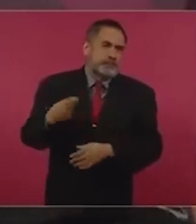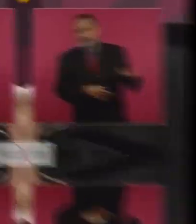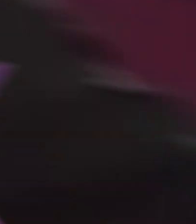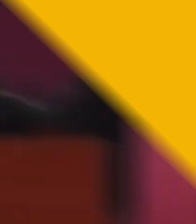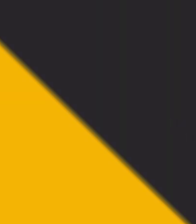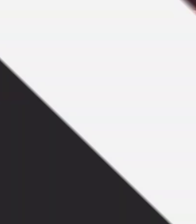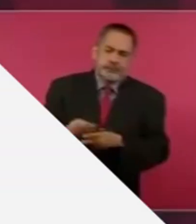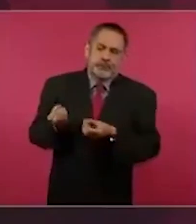tolero. Gracias. Gracias. Gracias. Gracias.